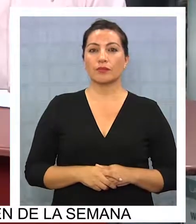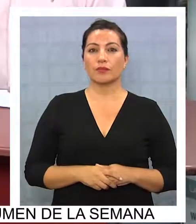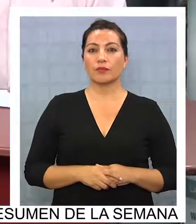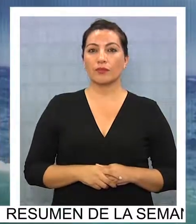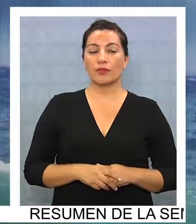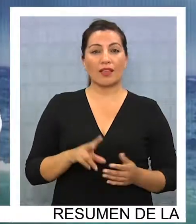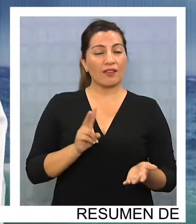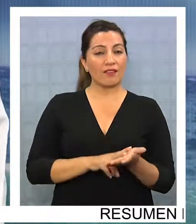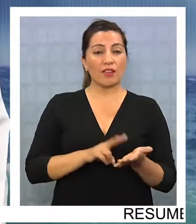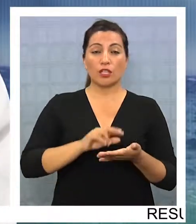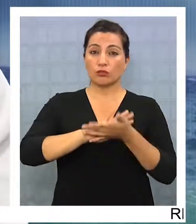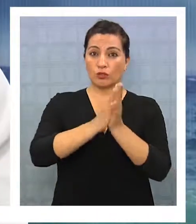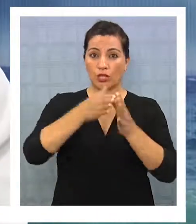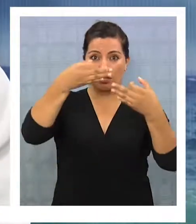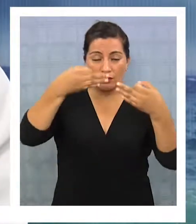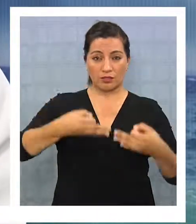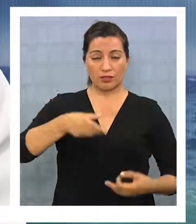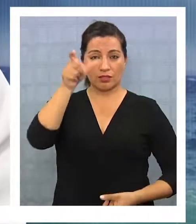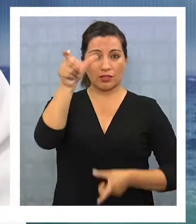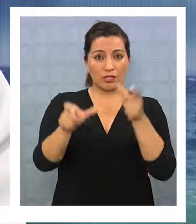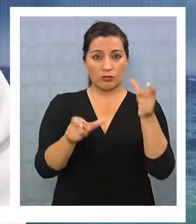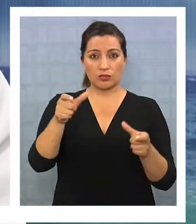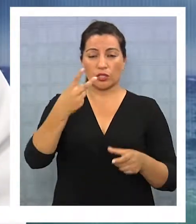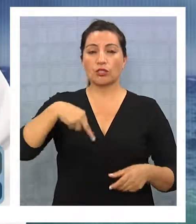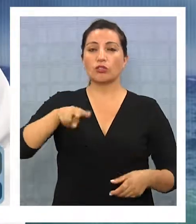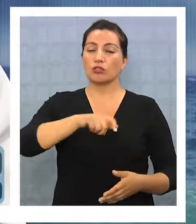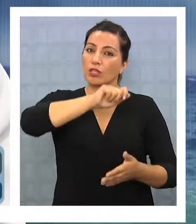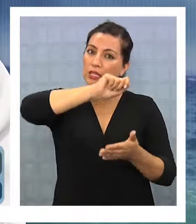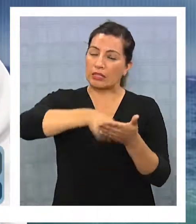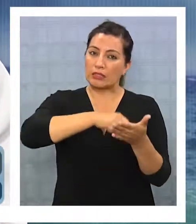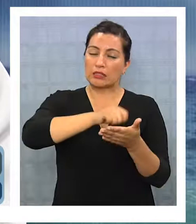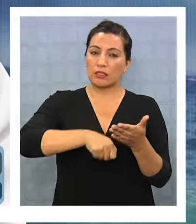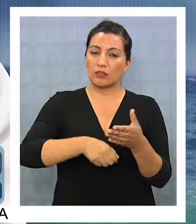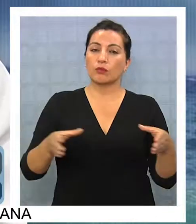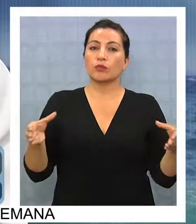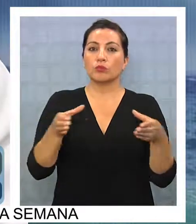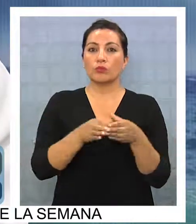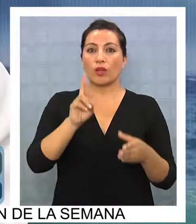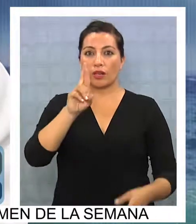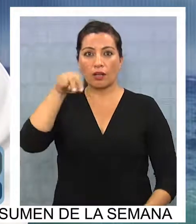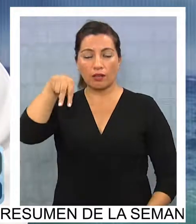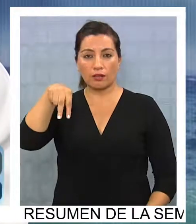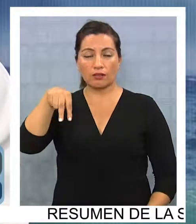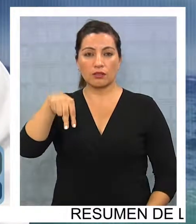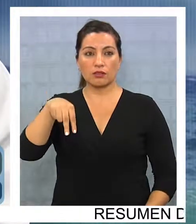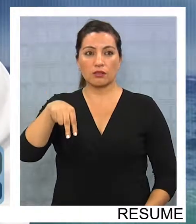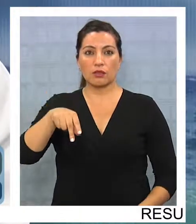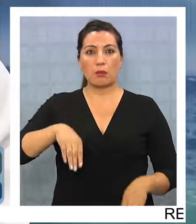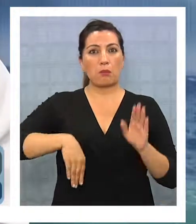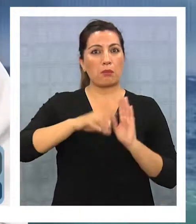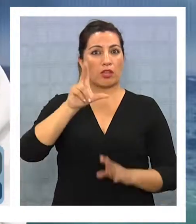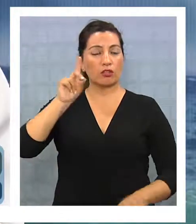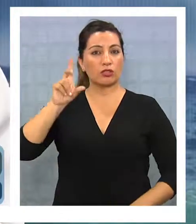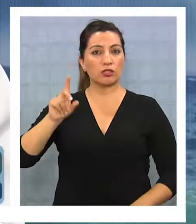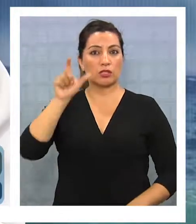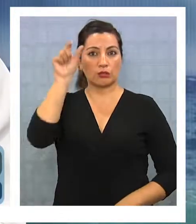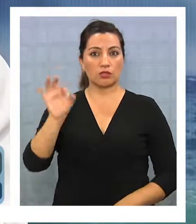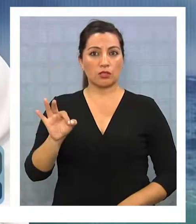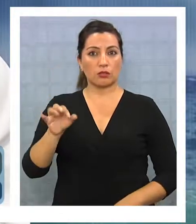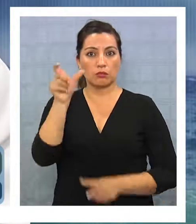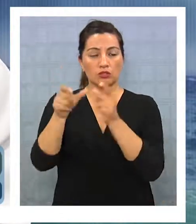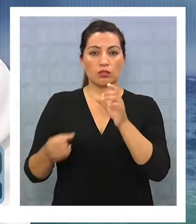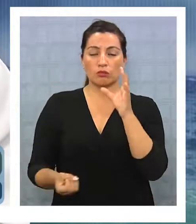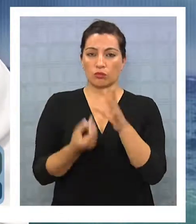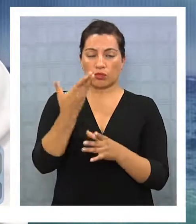La verdad es que de la totalidad de las personas que nosotros hemos reinscrito como partido, como Renovación Nacional, más del 80% son